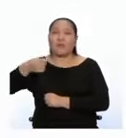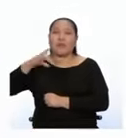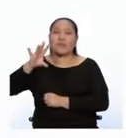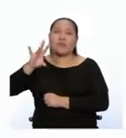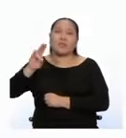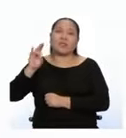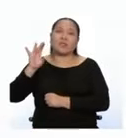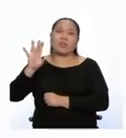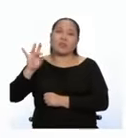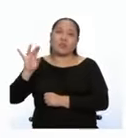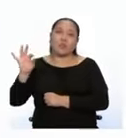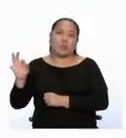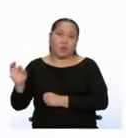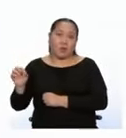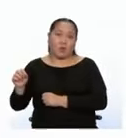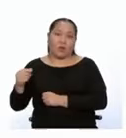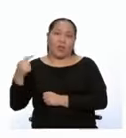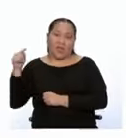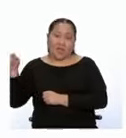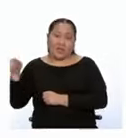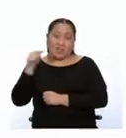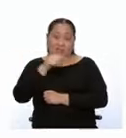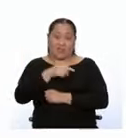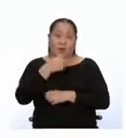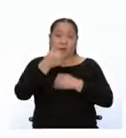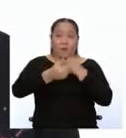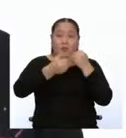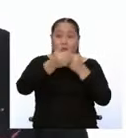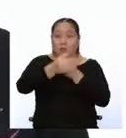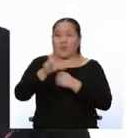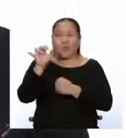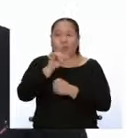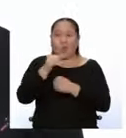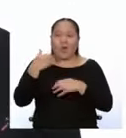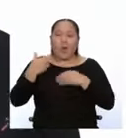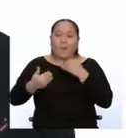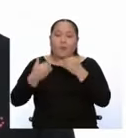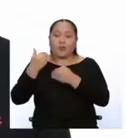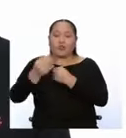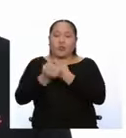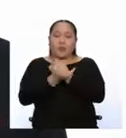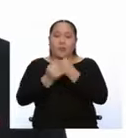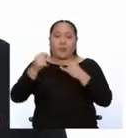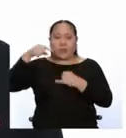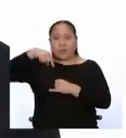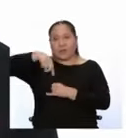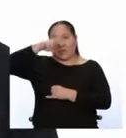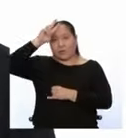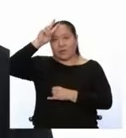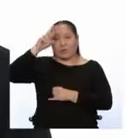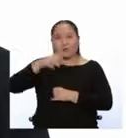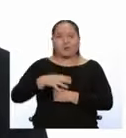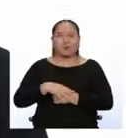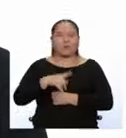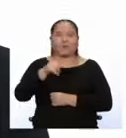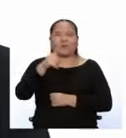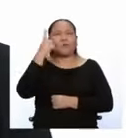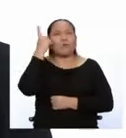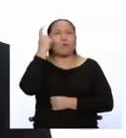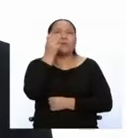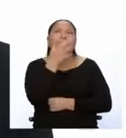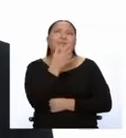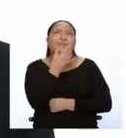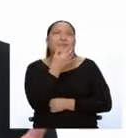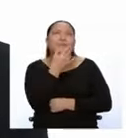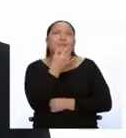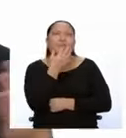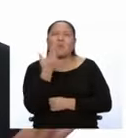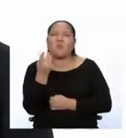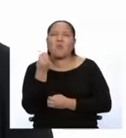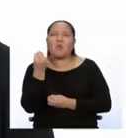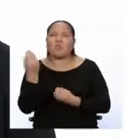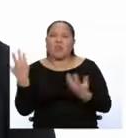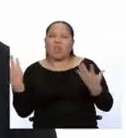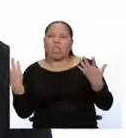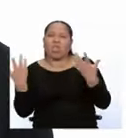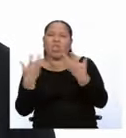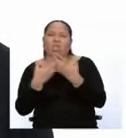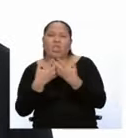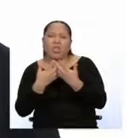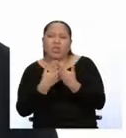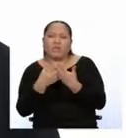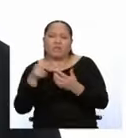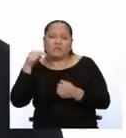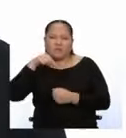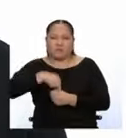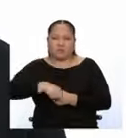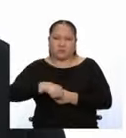proceso, así como el proceso de nuestra independencia. Seguro que ahora ustedes estarán preguntando, ¿qué tiene que ver todo esto